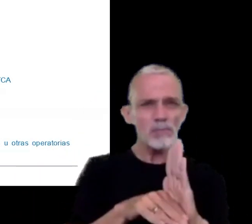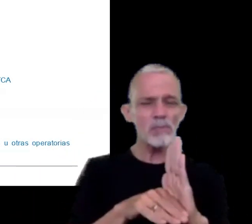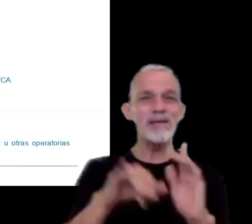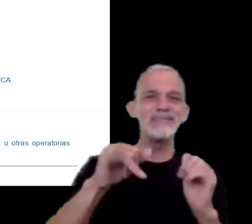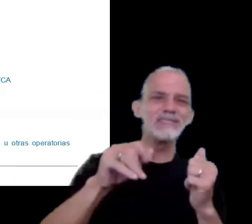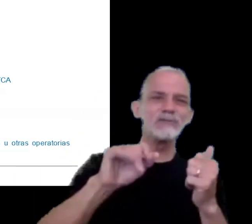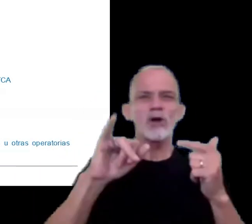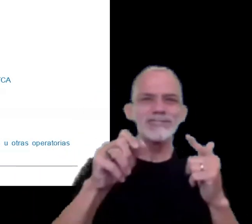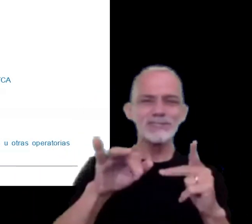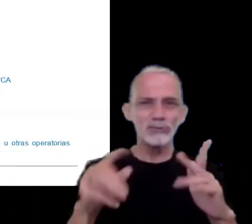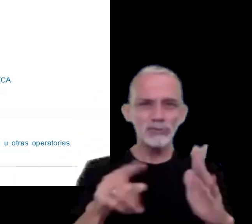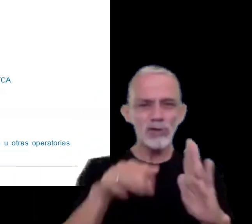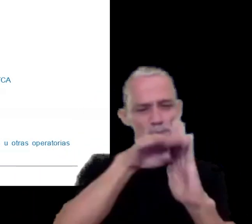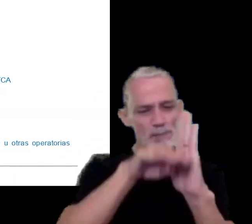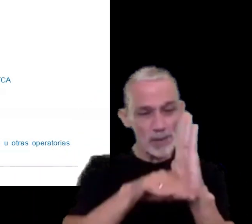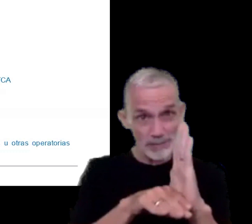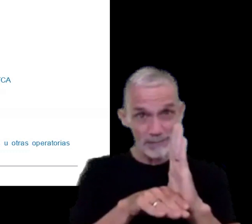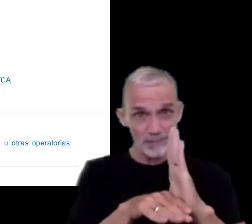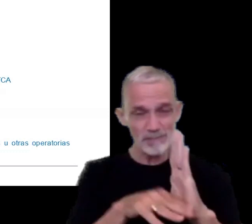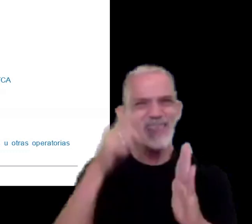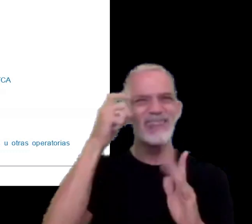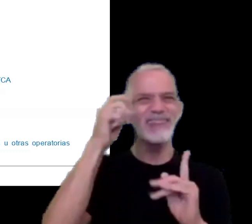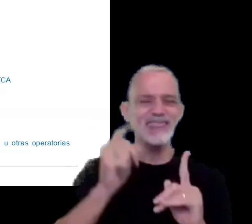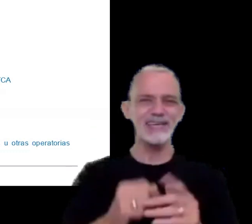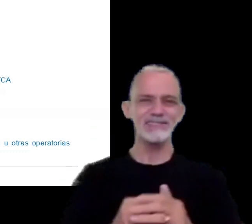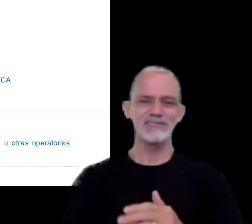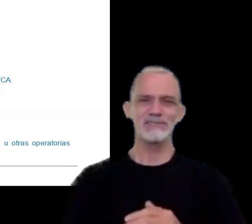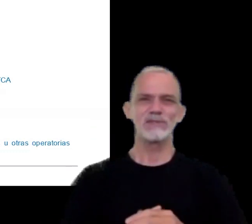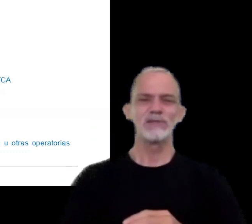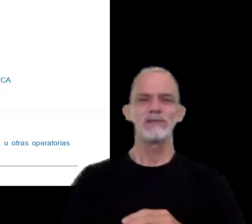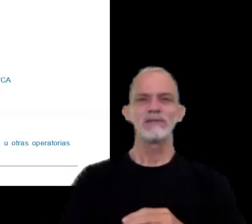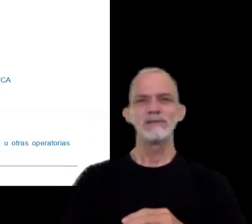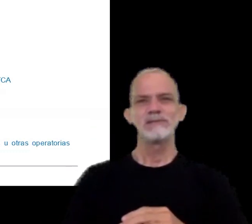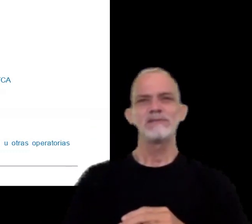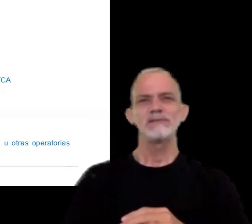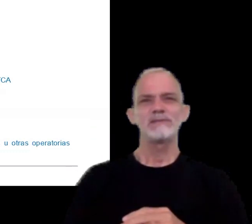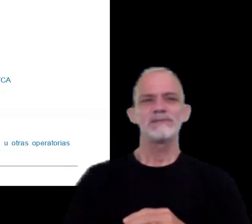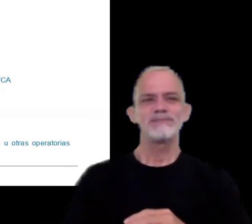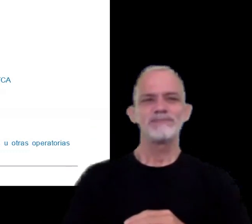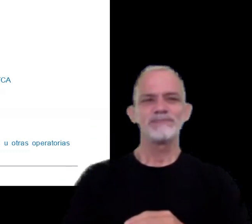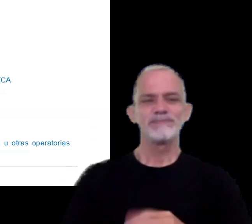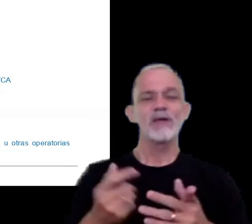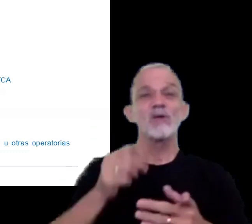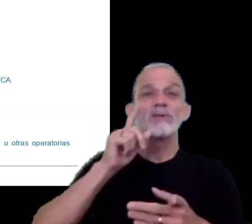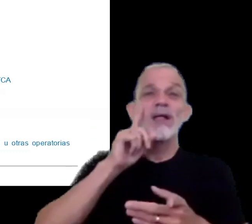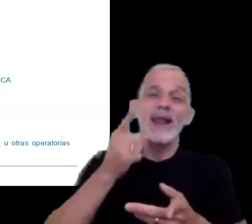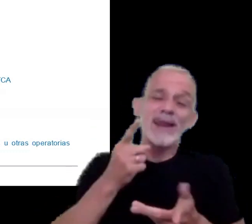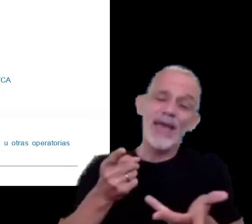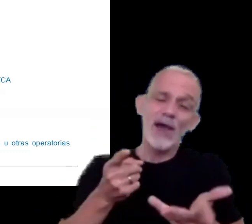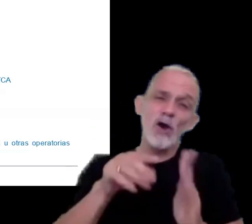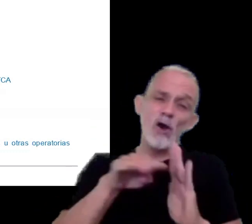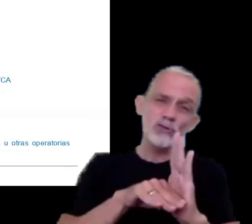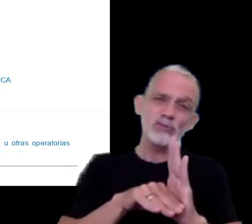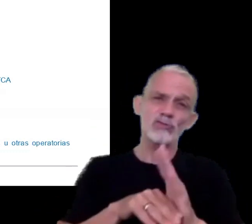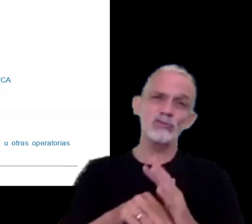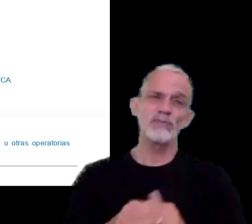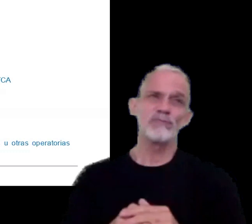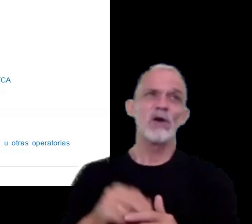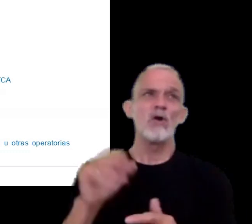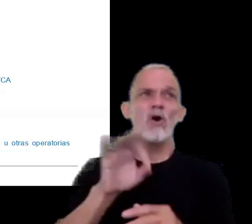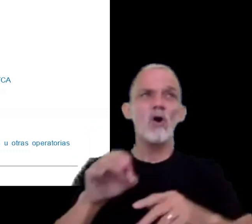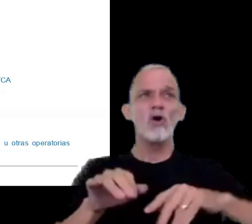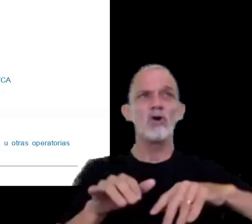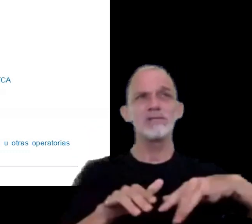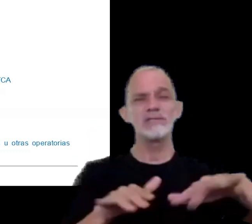configuran o que configurarían riesgos o situaciones